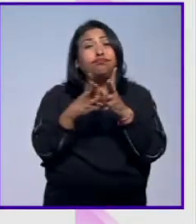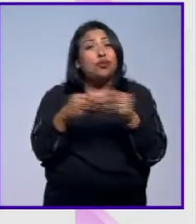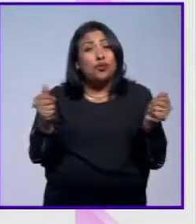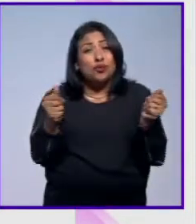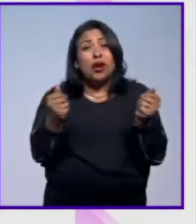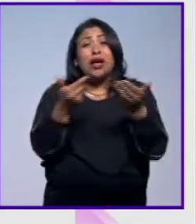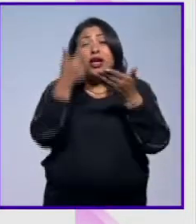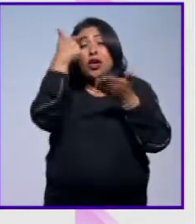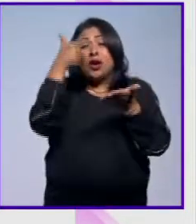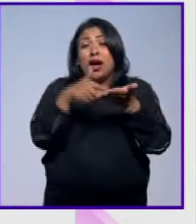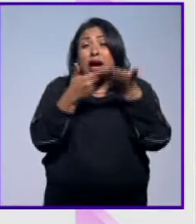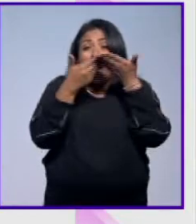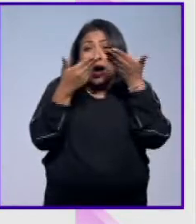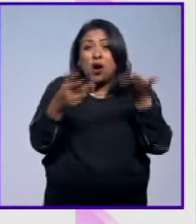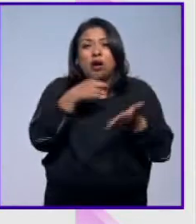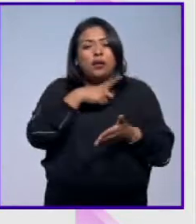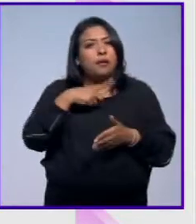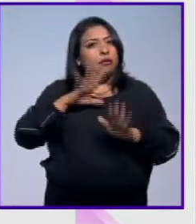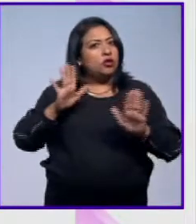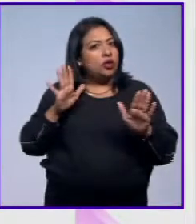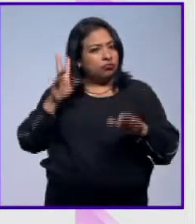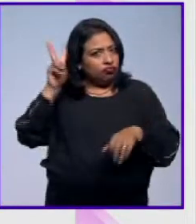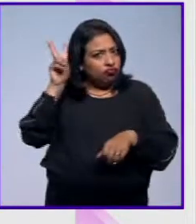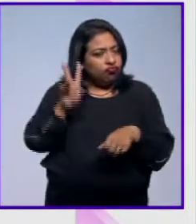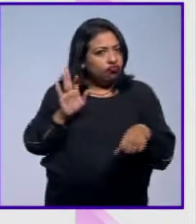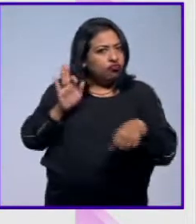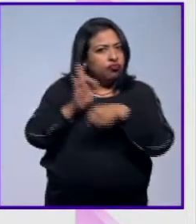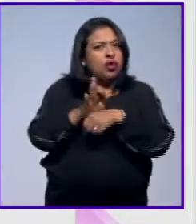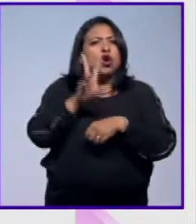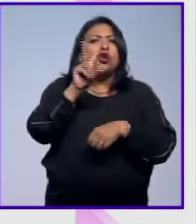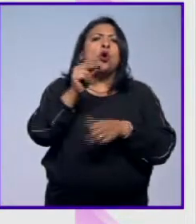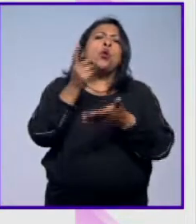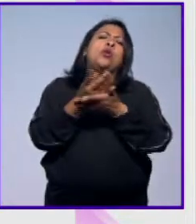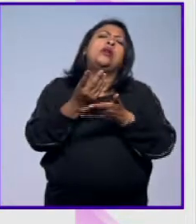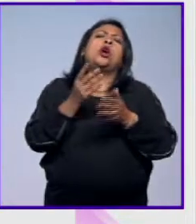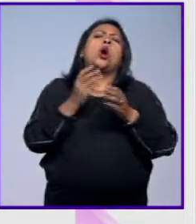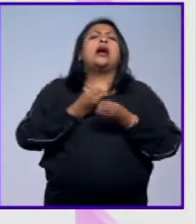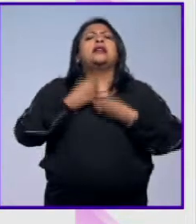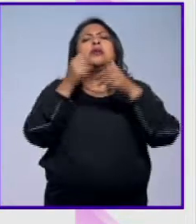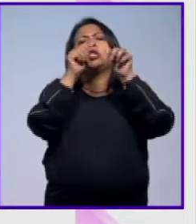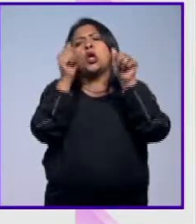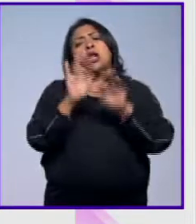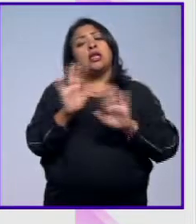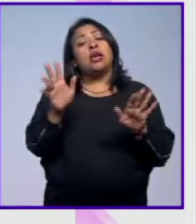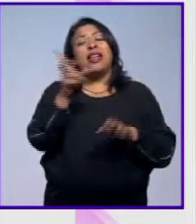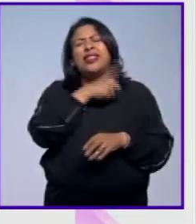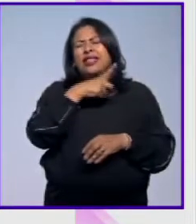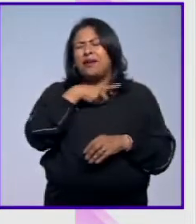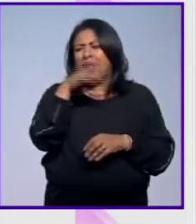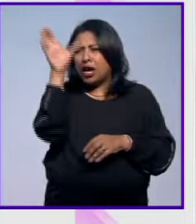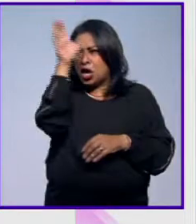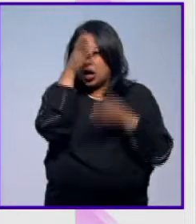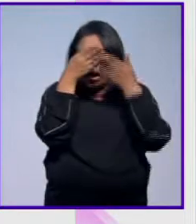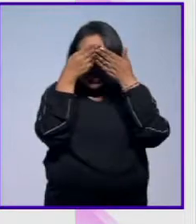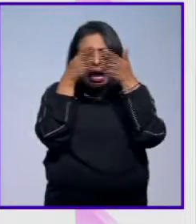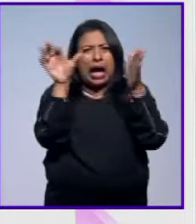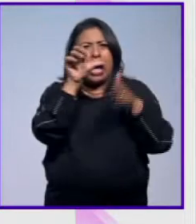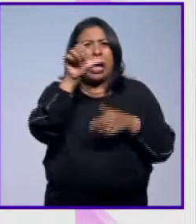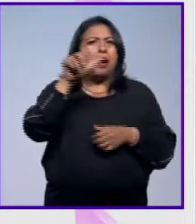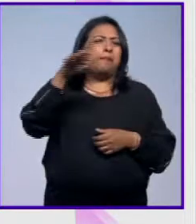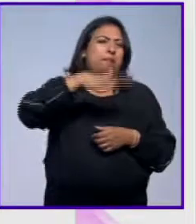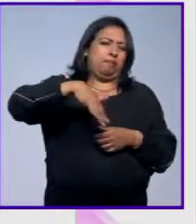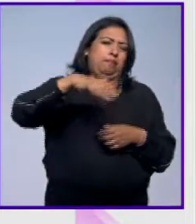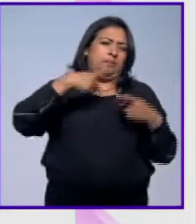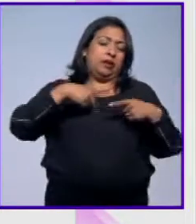es momento de tomar las medidas necesarias más allá de estas manifestaciones artísticas despertar la conciencia de la ciudad de Andrés. Y por ello se